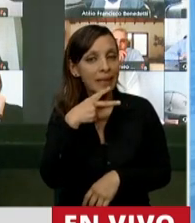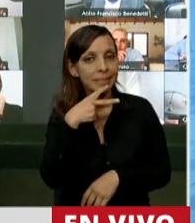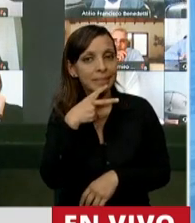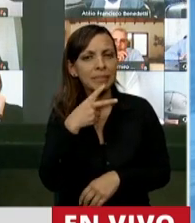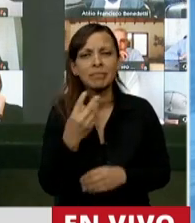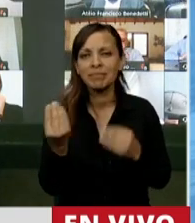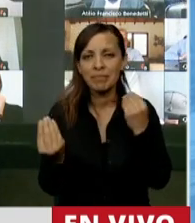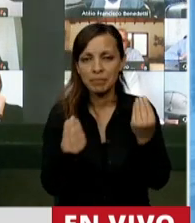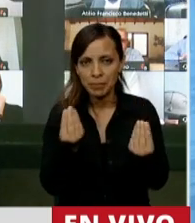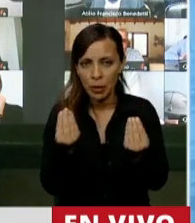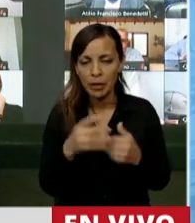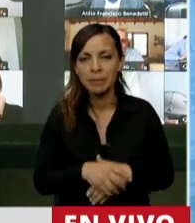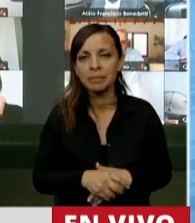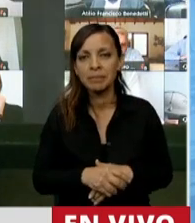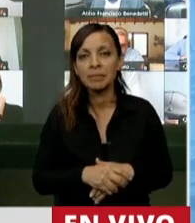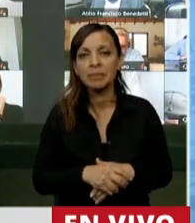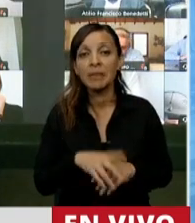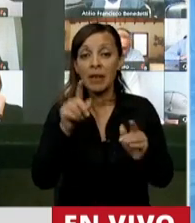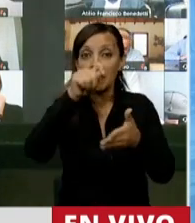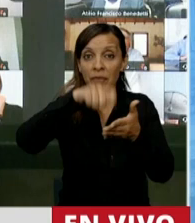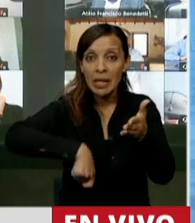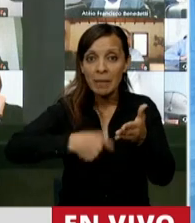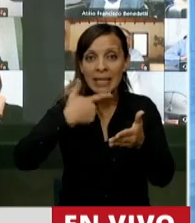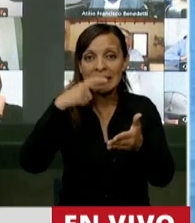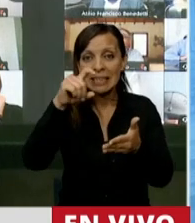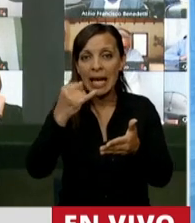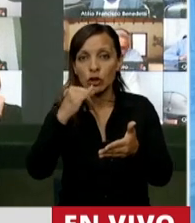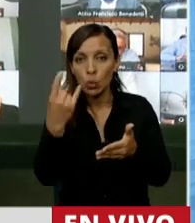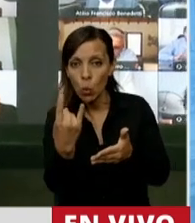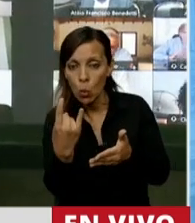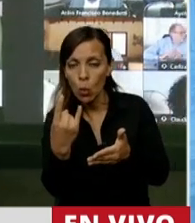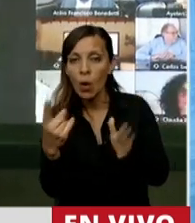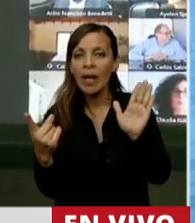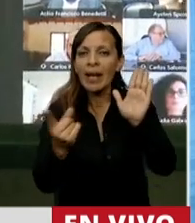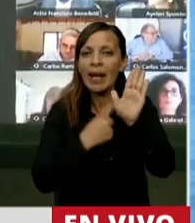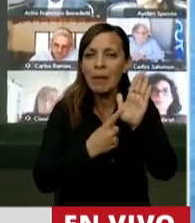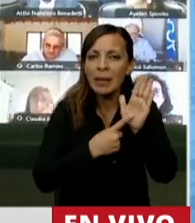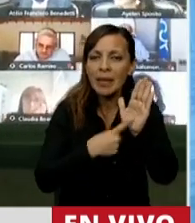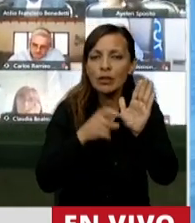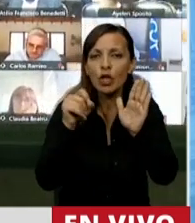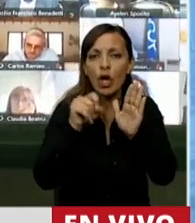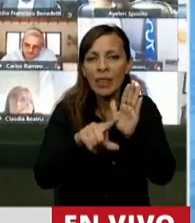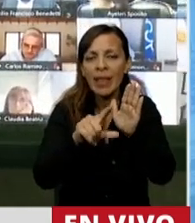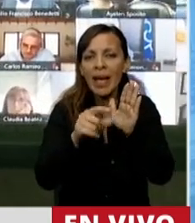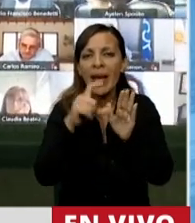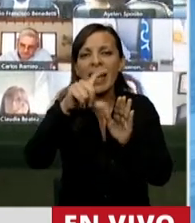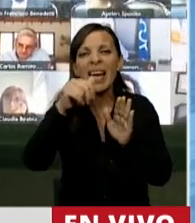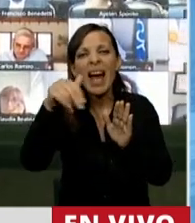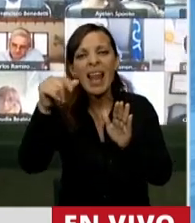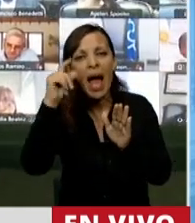porque con la firma de Escazú, con la reglamentación del cannabis medicinal